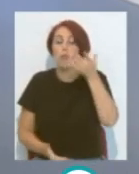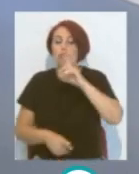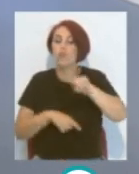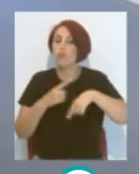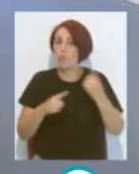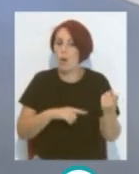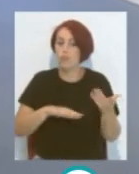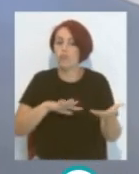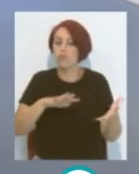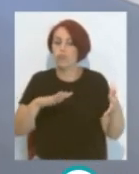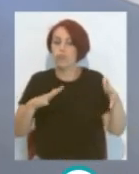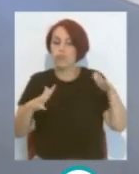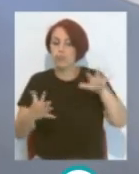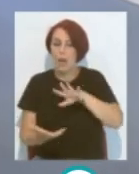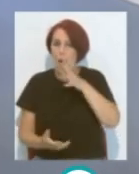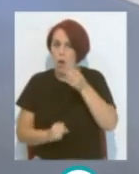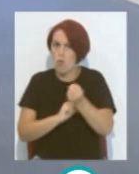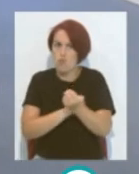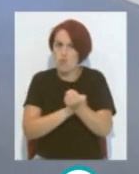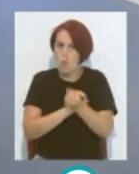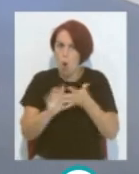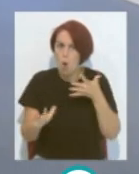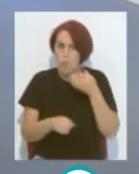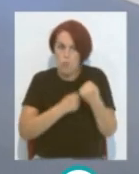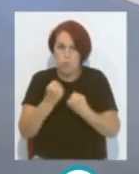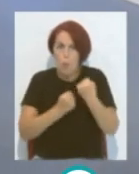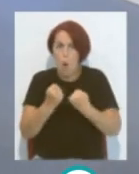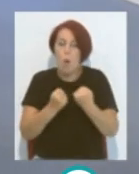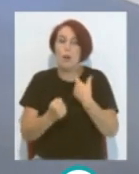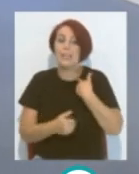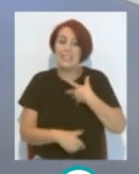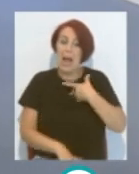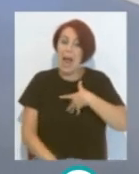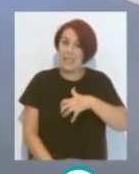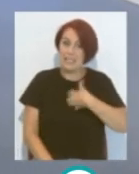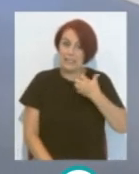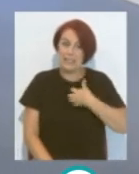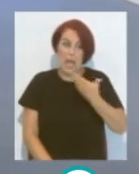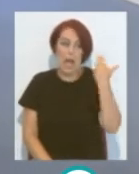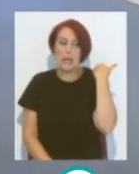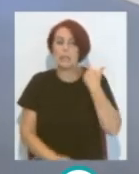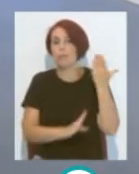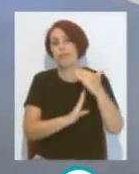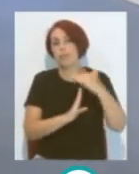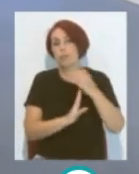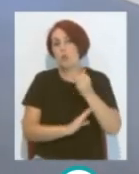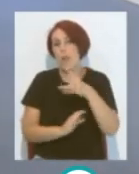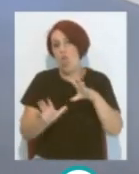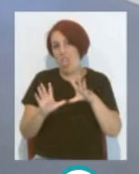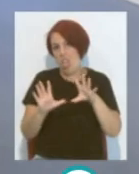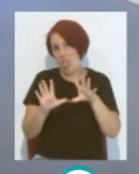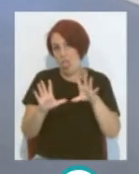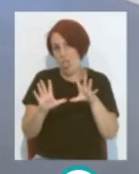luego también eso fue evolucionando Ahora se corre muchísimo más En la Argentina que antes había la pausa del número 10 Que